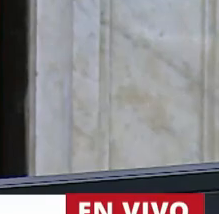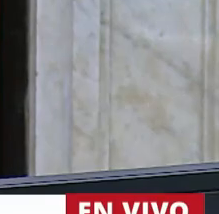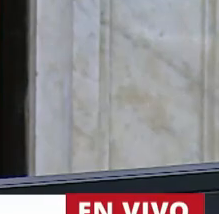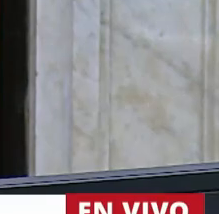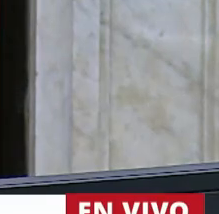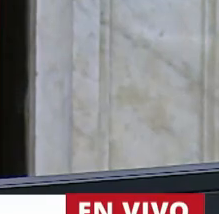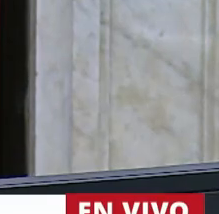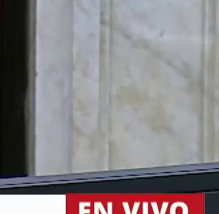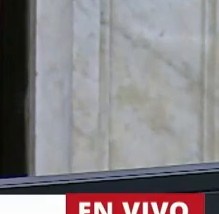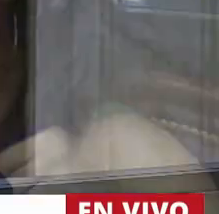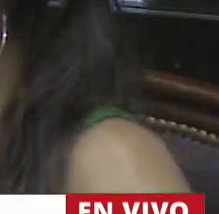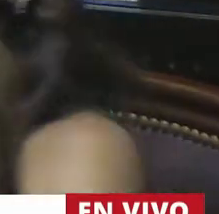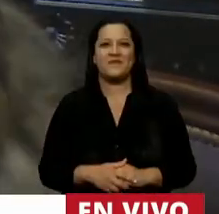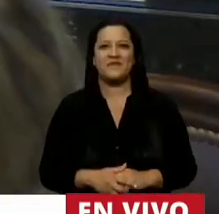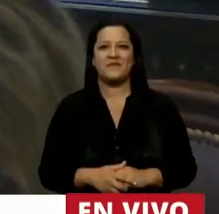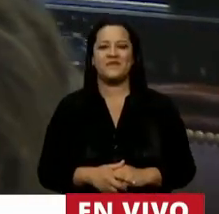Gracias, señor Presidente.